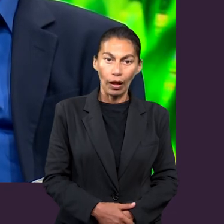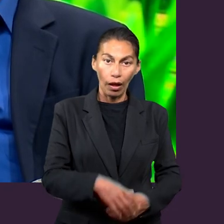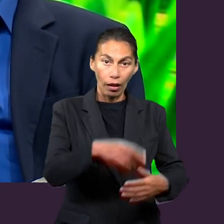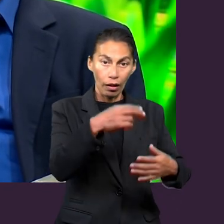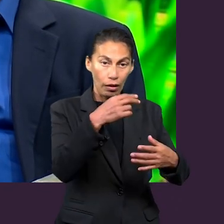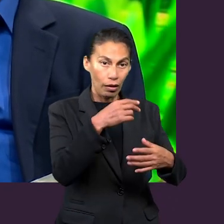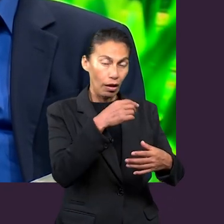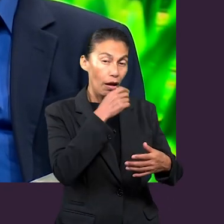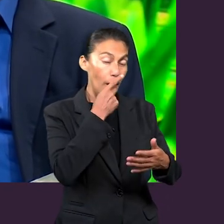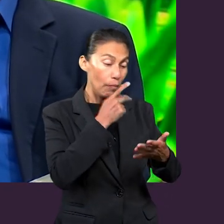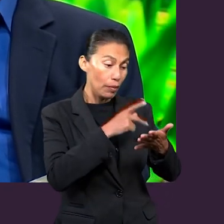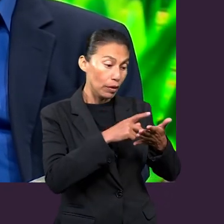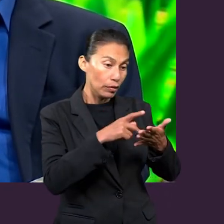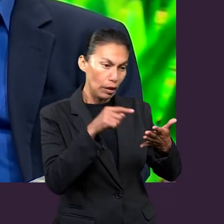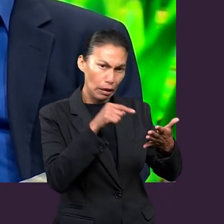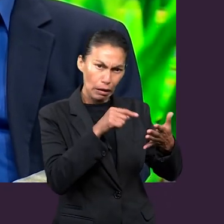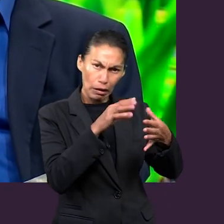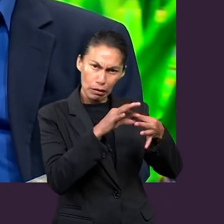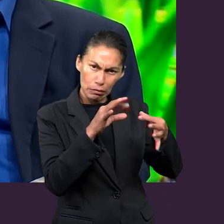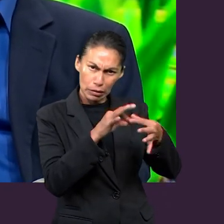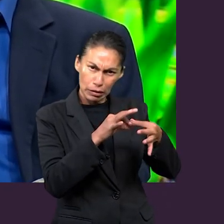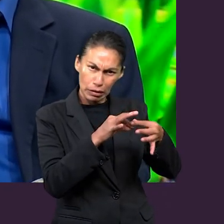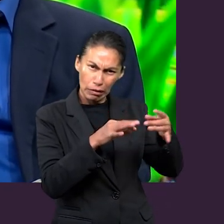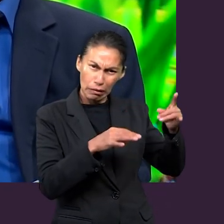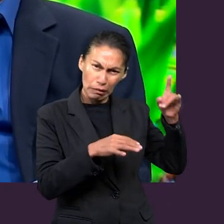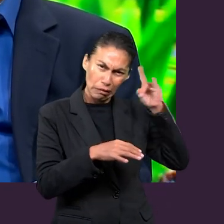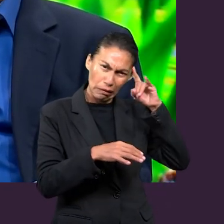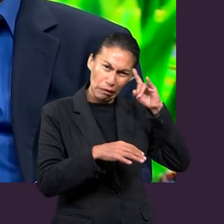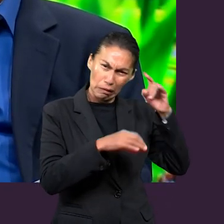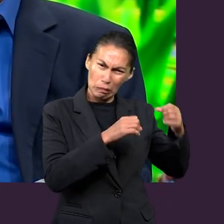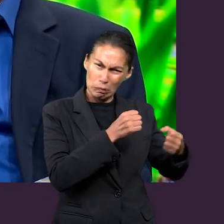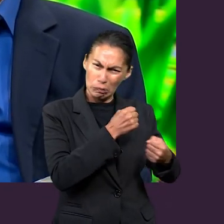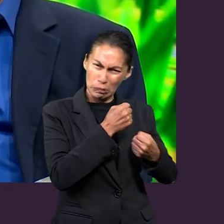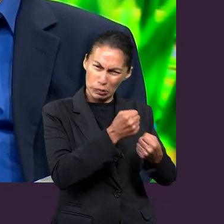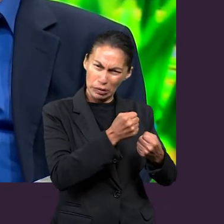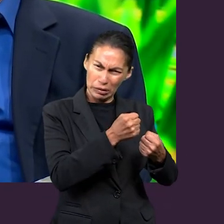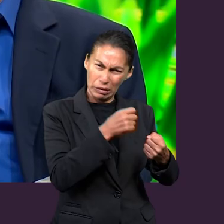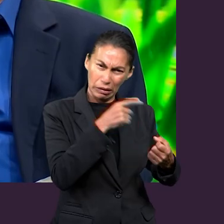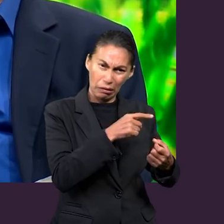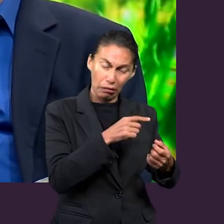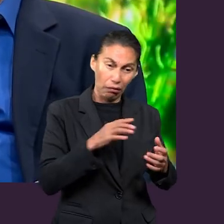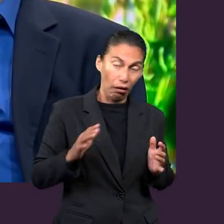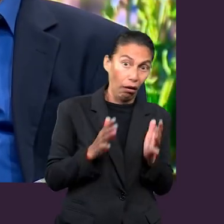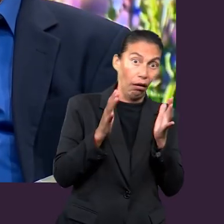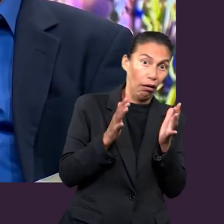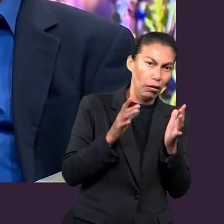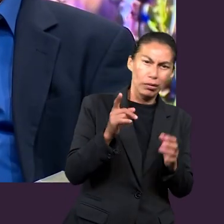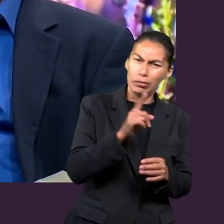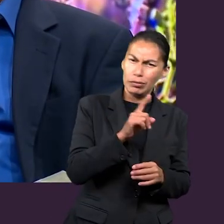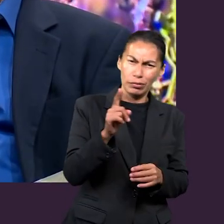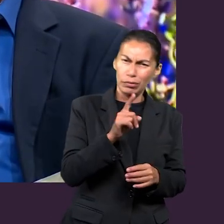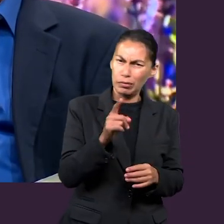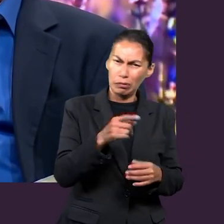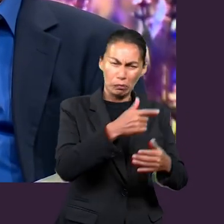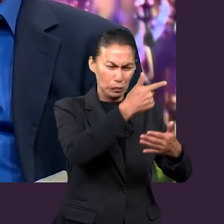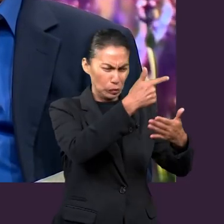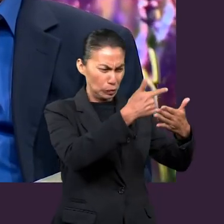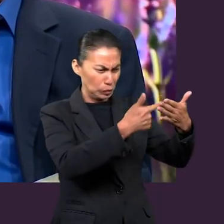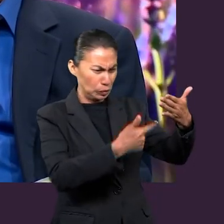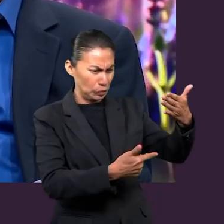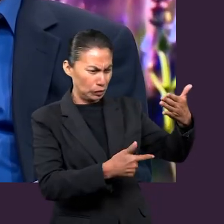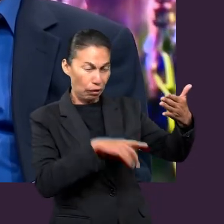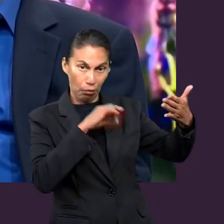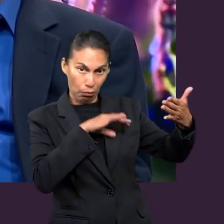Los nombres o títulos que el apóstol habla para las potestades de las tinieblas no es para espantarte, si no vivas con